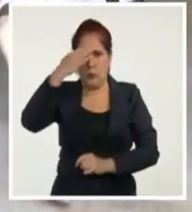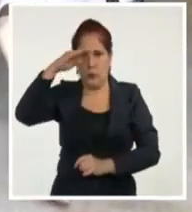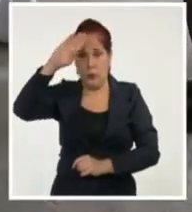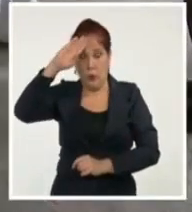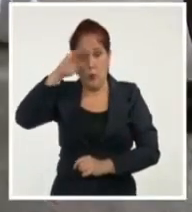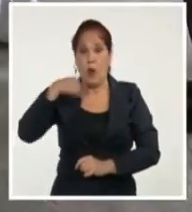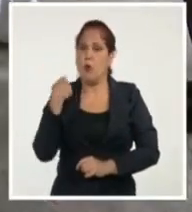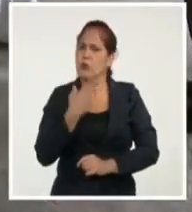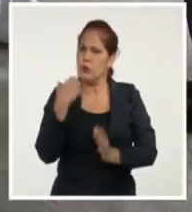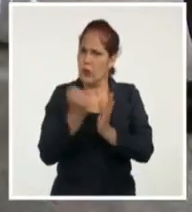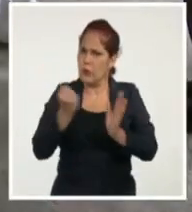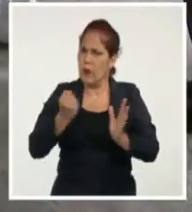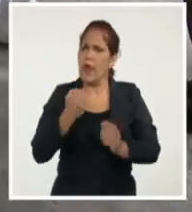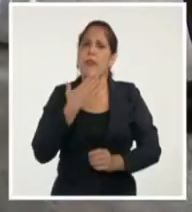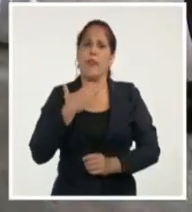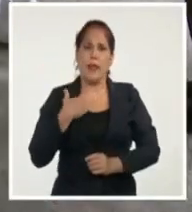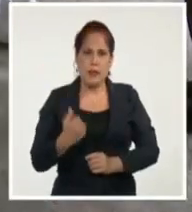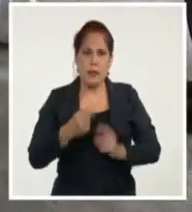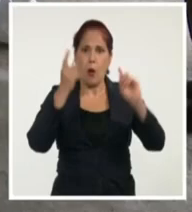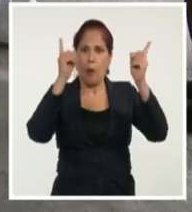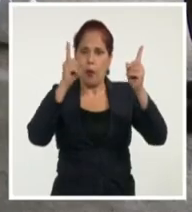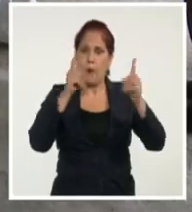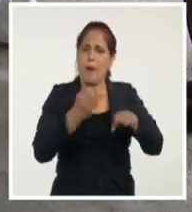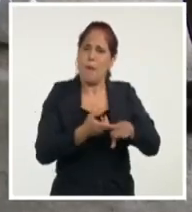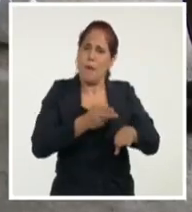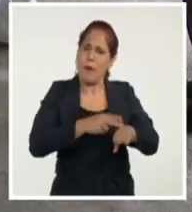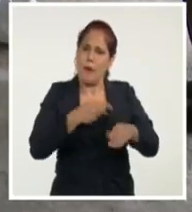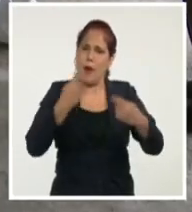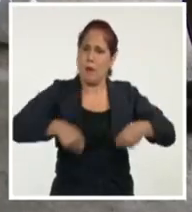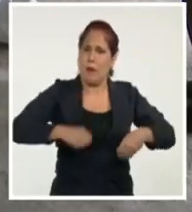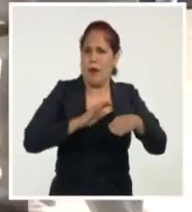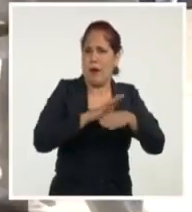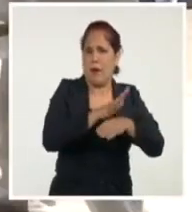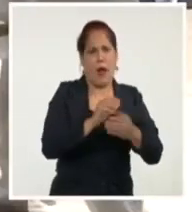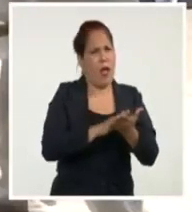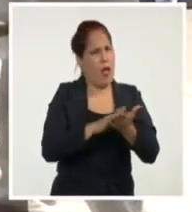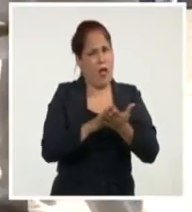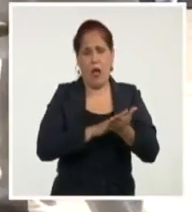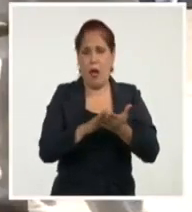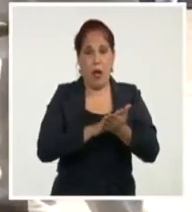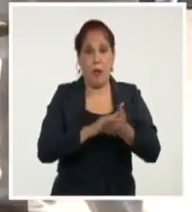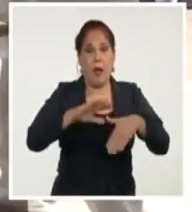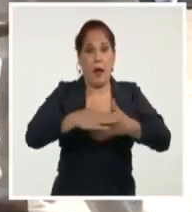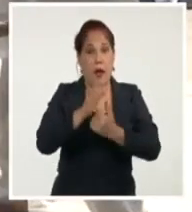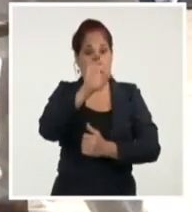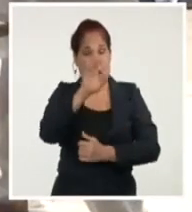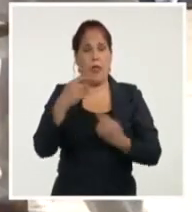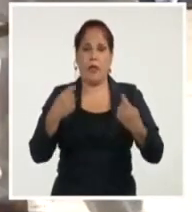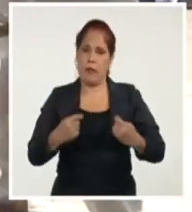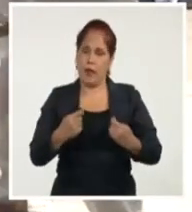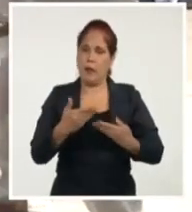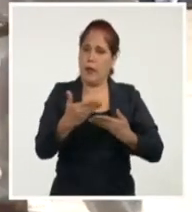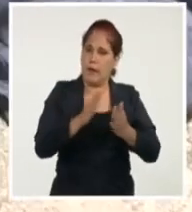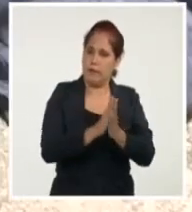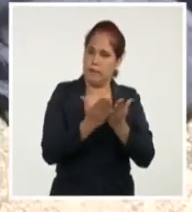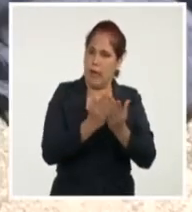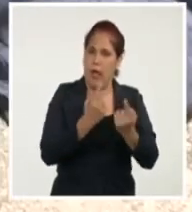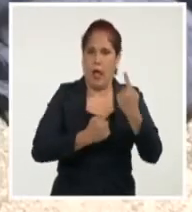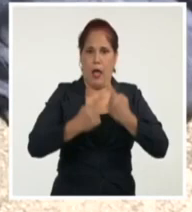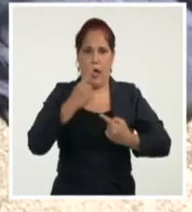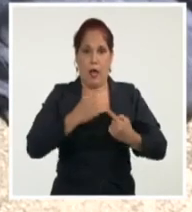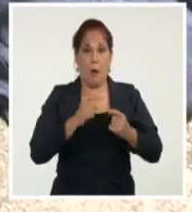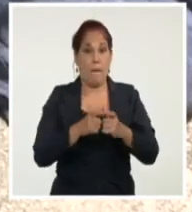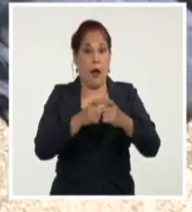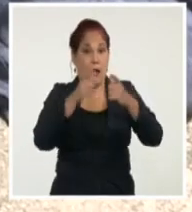Cuba ratifica la voluntad política de prevenir la migración irregular, insegura y desordenada. Un fenómeno que en la